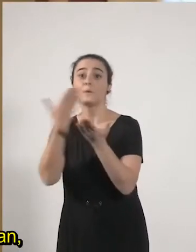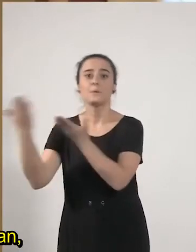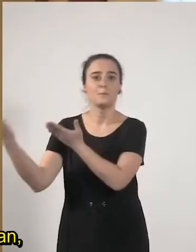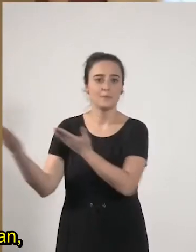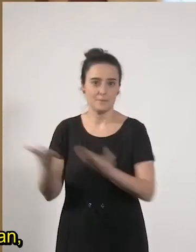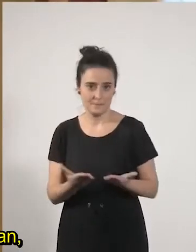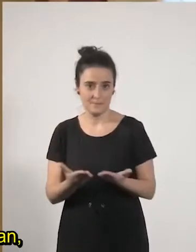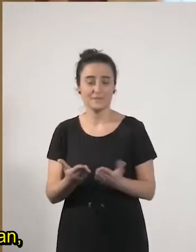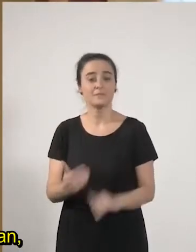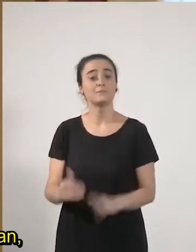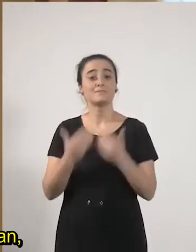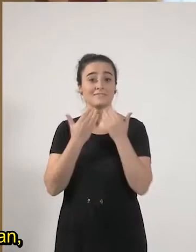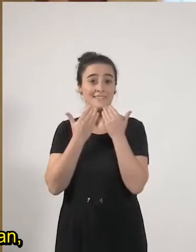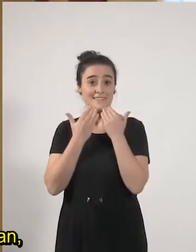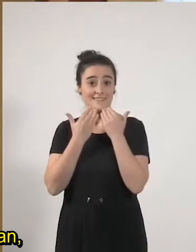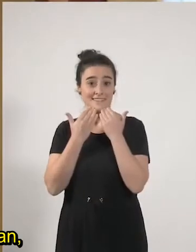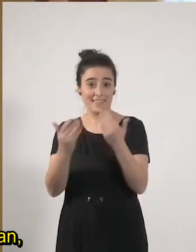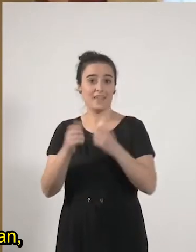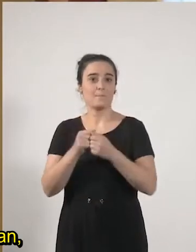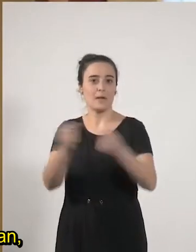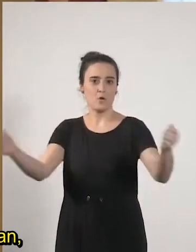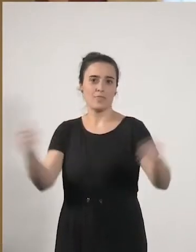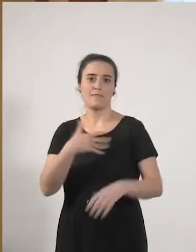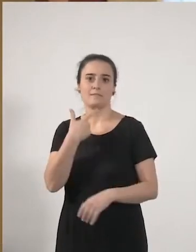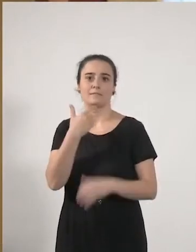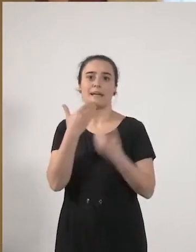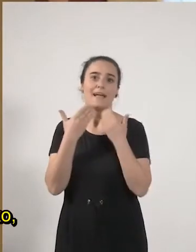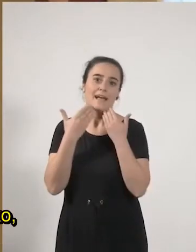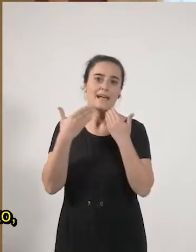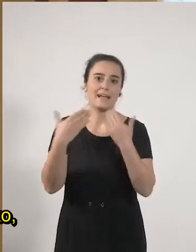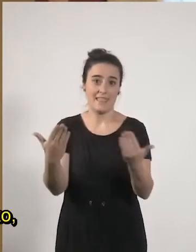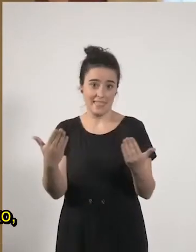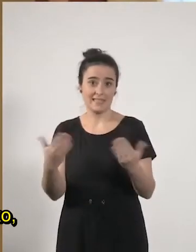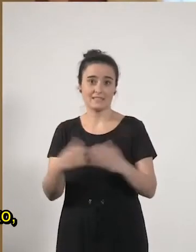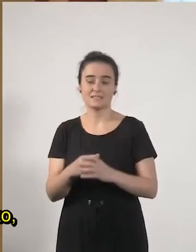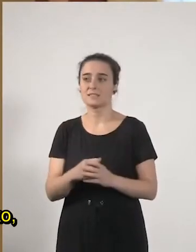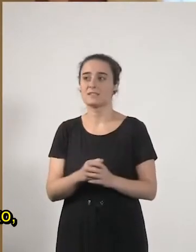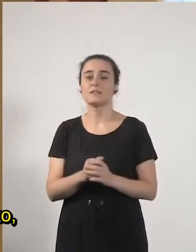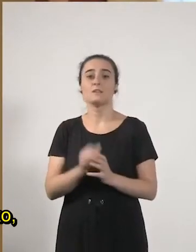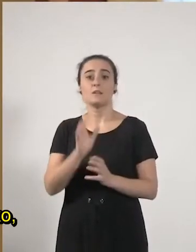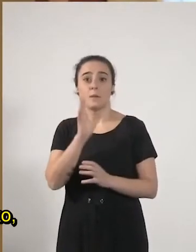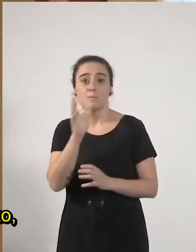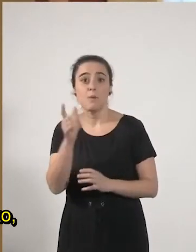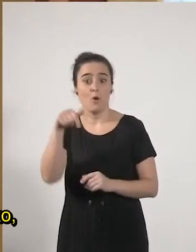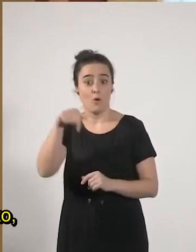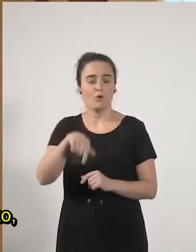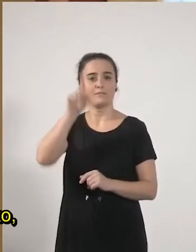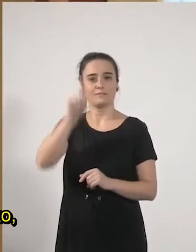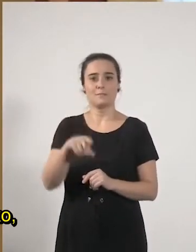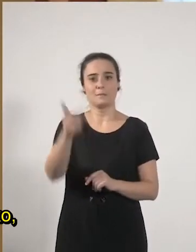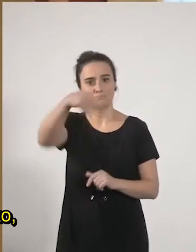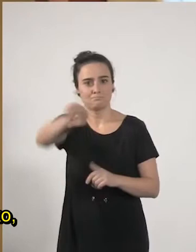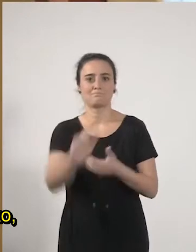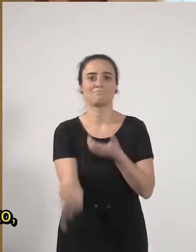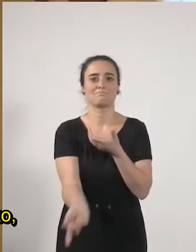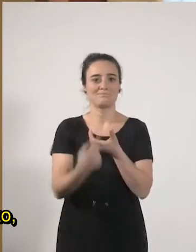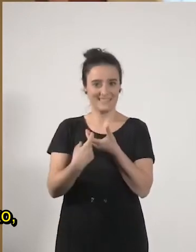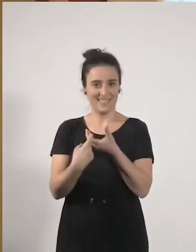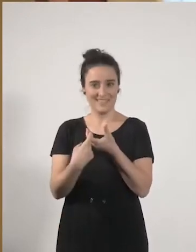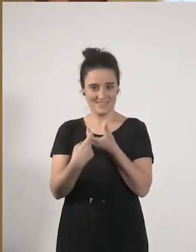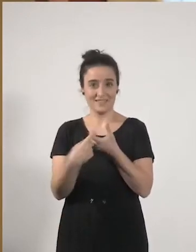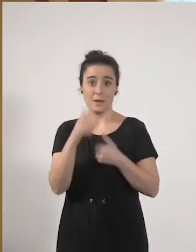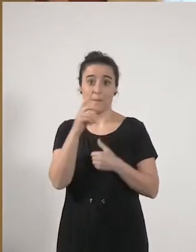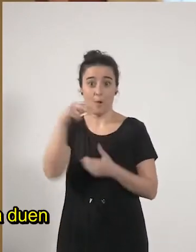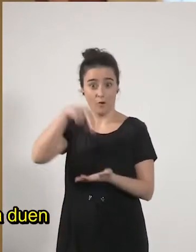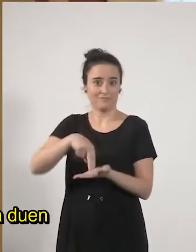Eskerrik asko, emakunderen izenean, gaur ere gurekin bat eginduzuelako hemen txaretelako